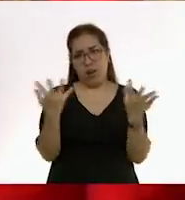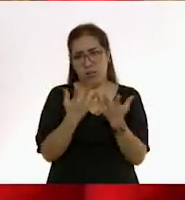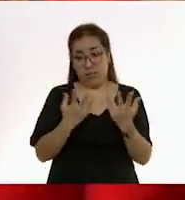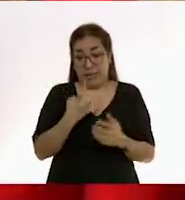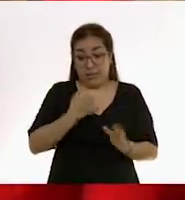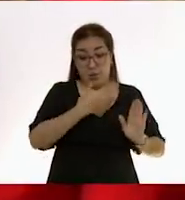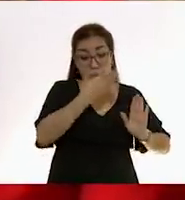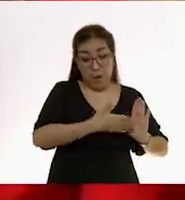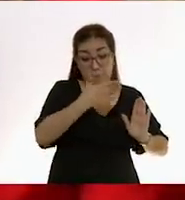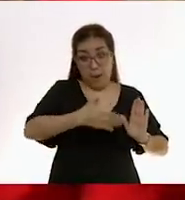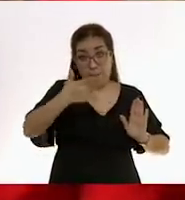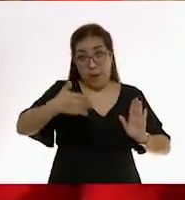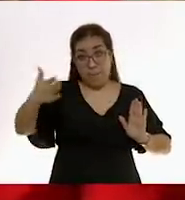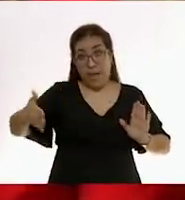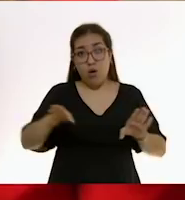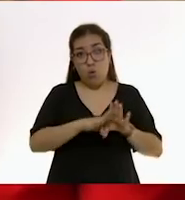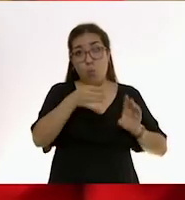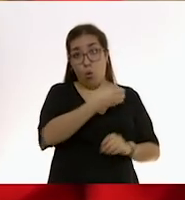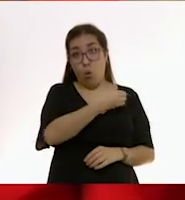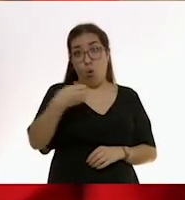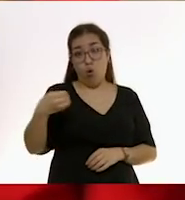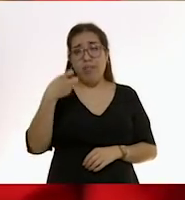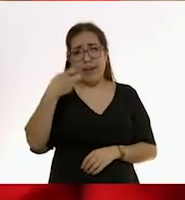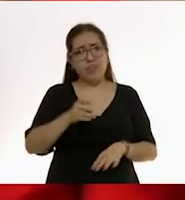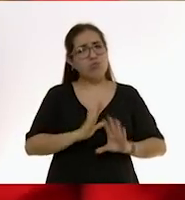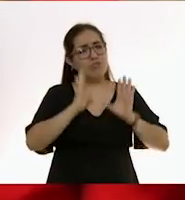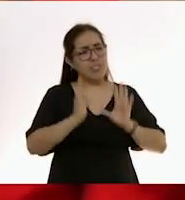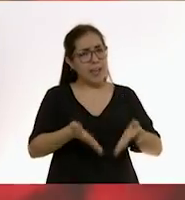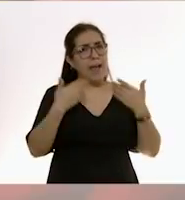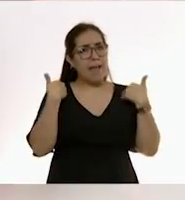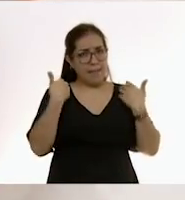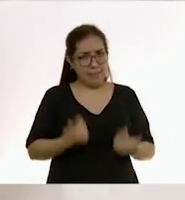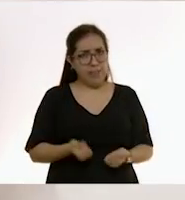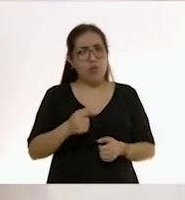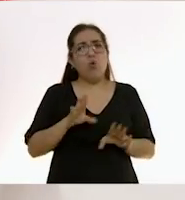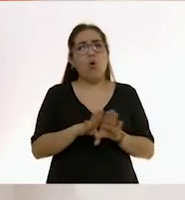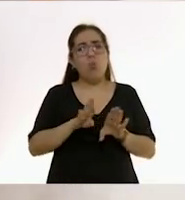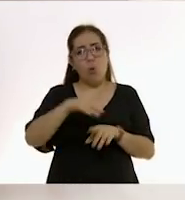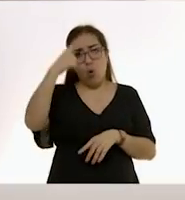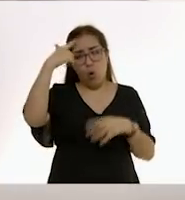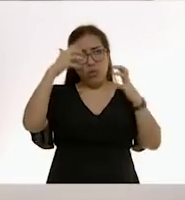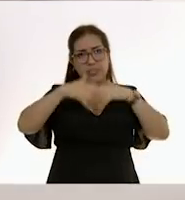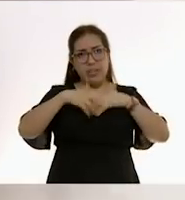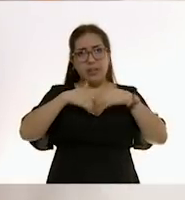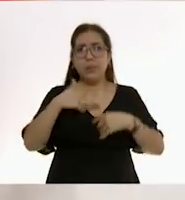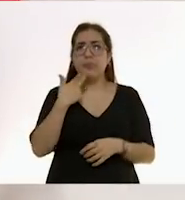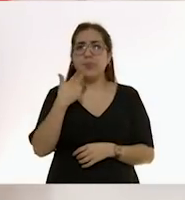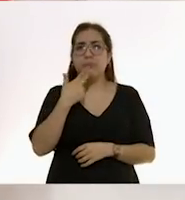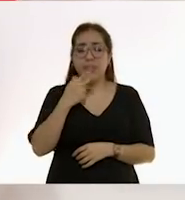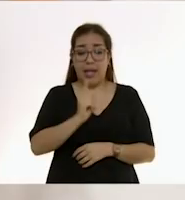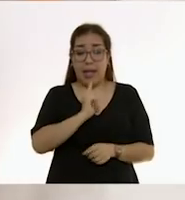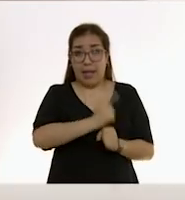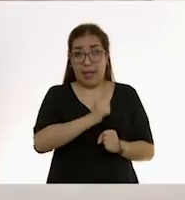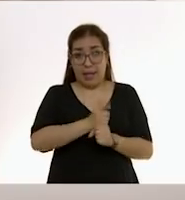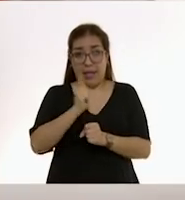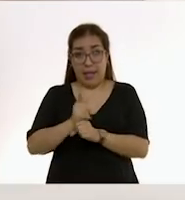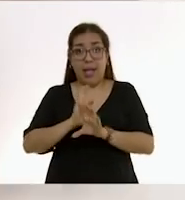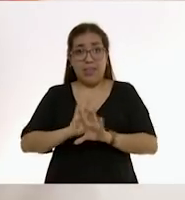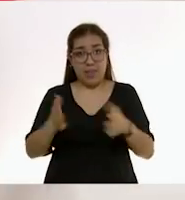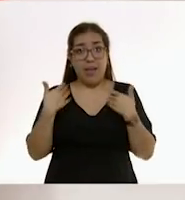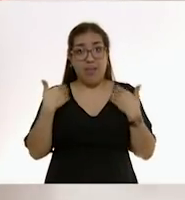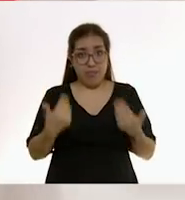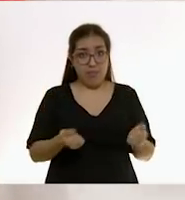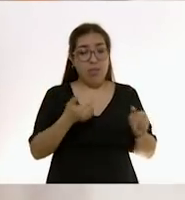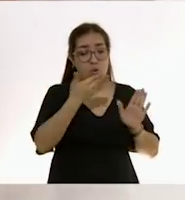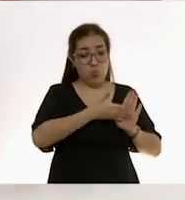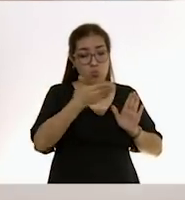parte importante para entender de la química del sueño, de cómo funciona el cerebro cuando se queda dormido. Una vez que entendemos que el sueño es cíclico y